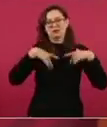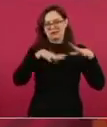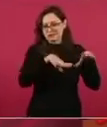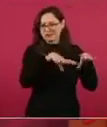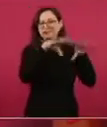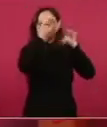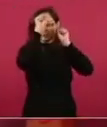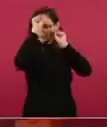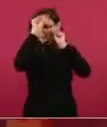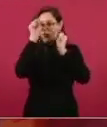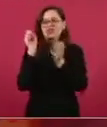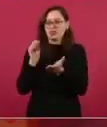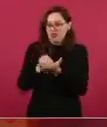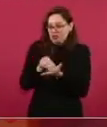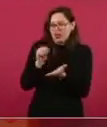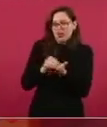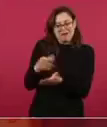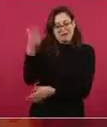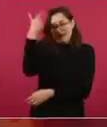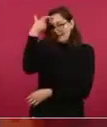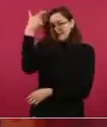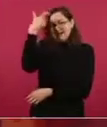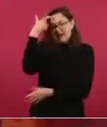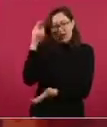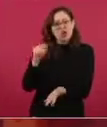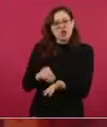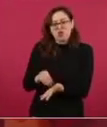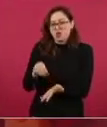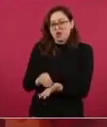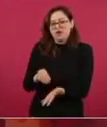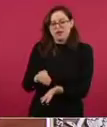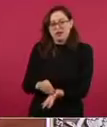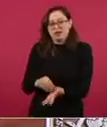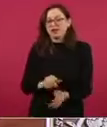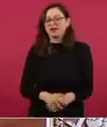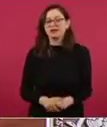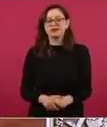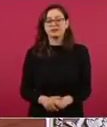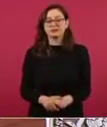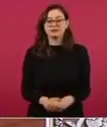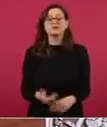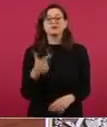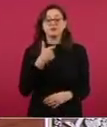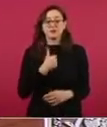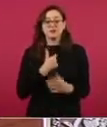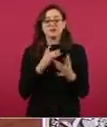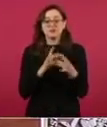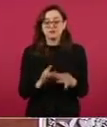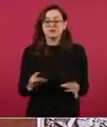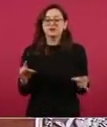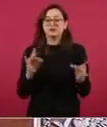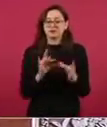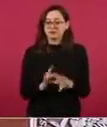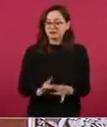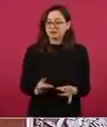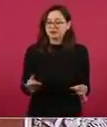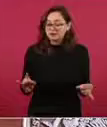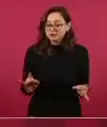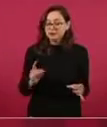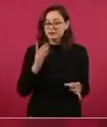cuando desaparece, asesinan a un